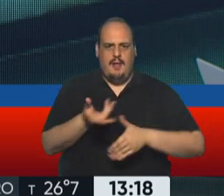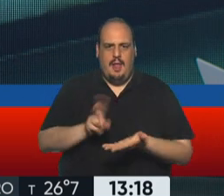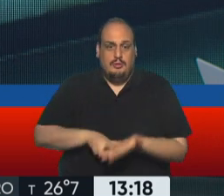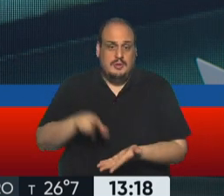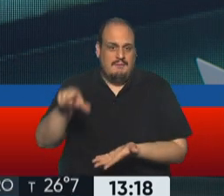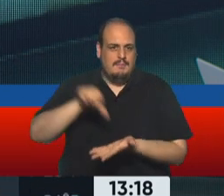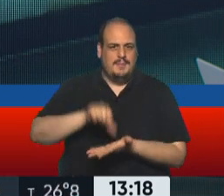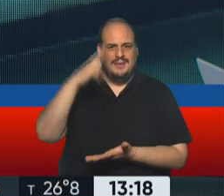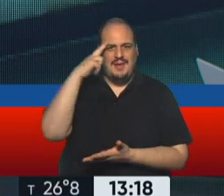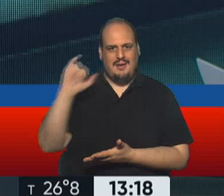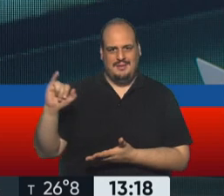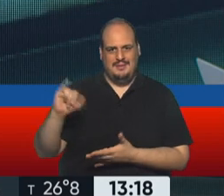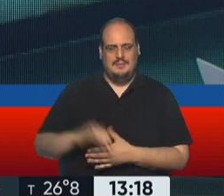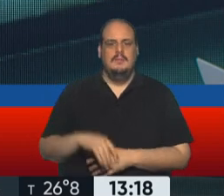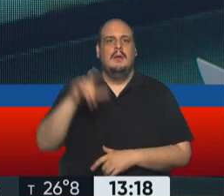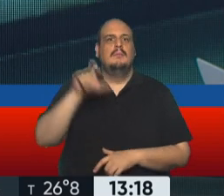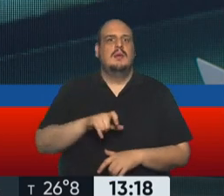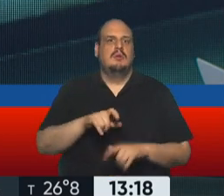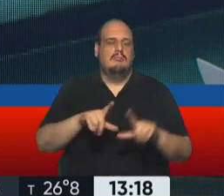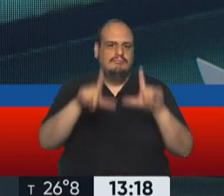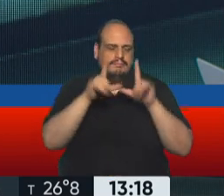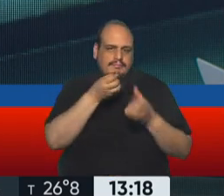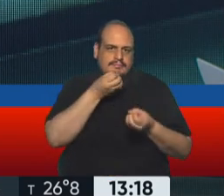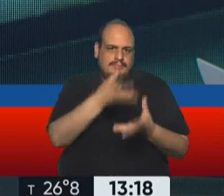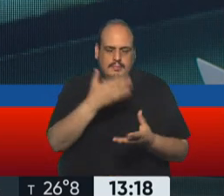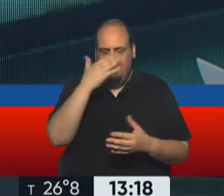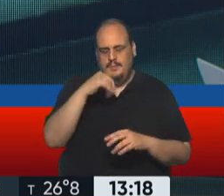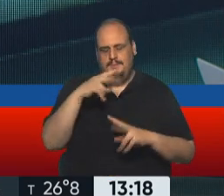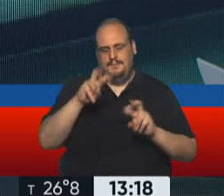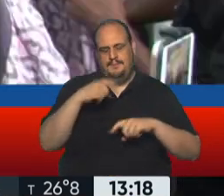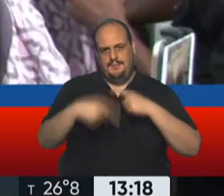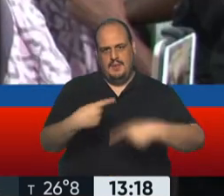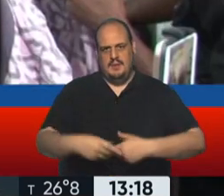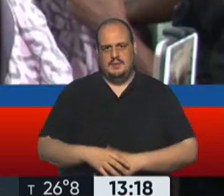Haití. Vamos a ver unos testimonios de lo que pasó en Haití esta semana y después seguimos hablando del tema.